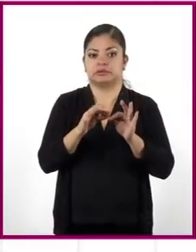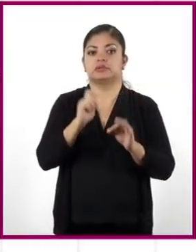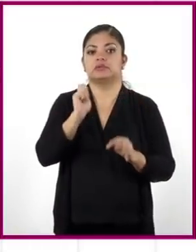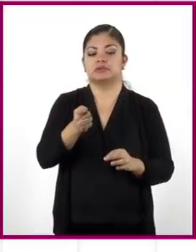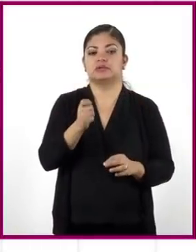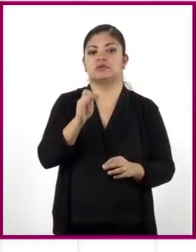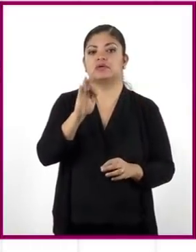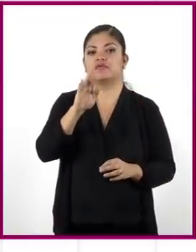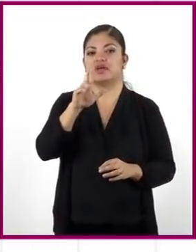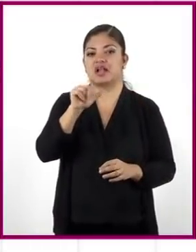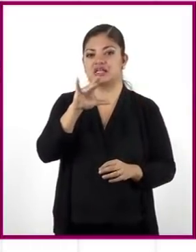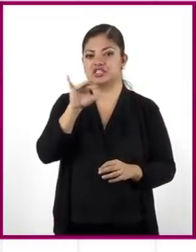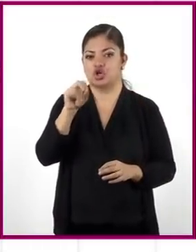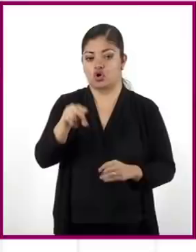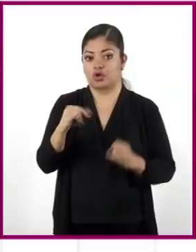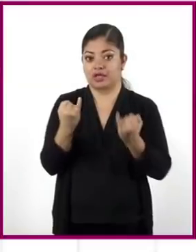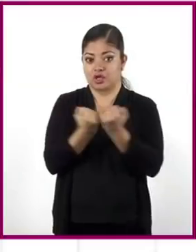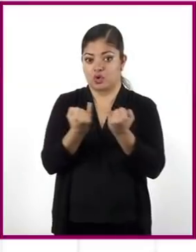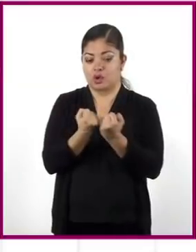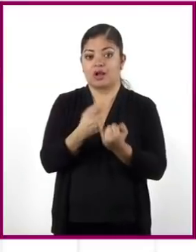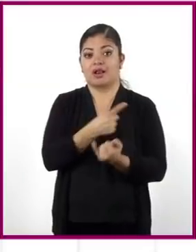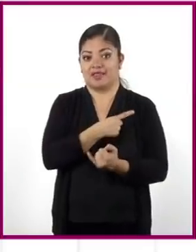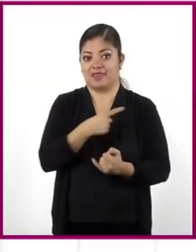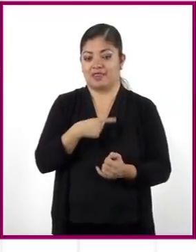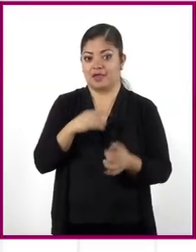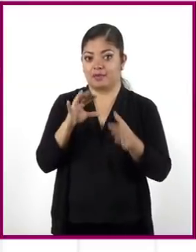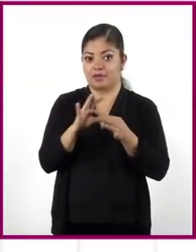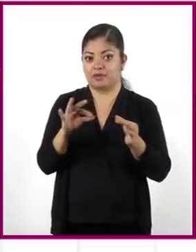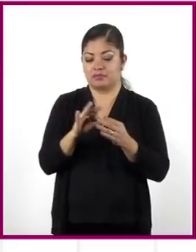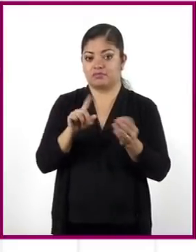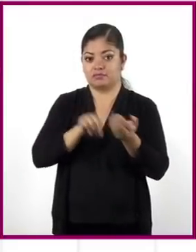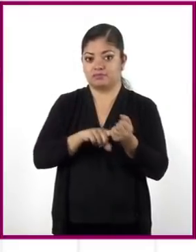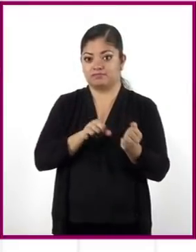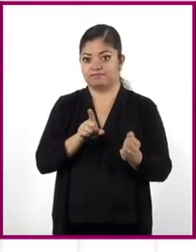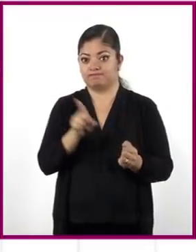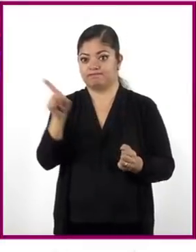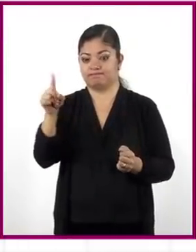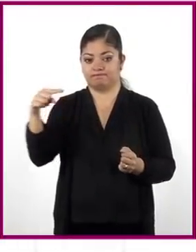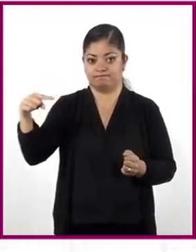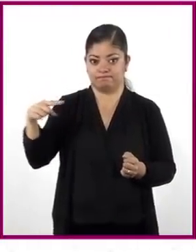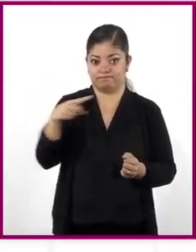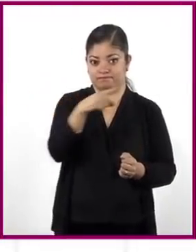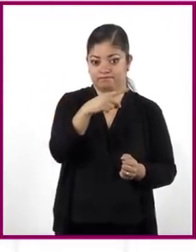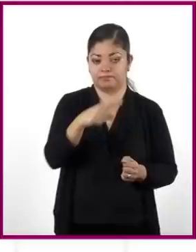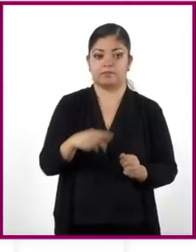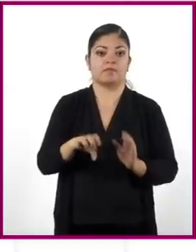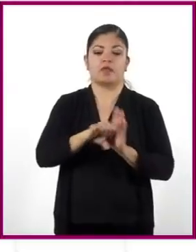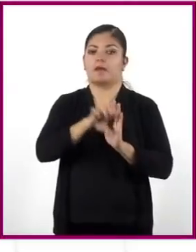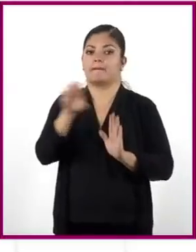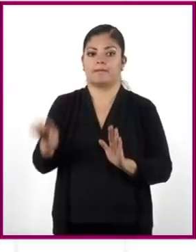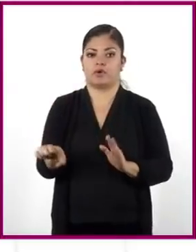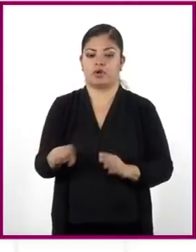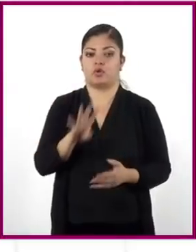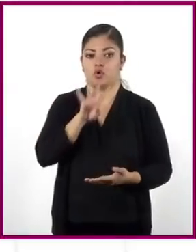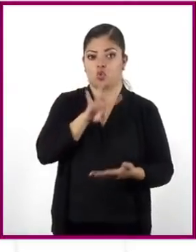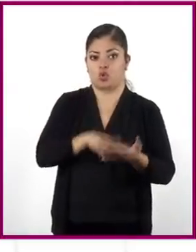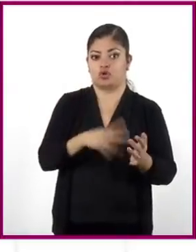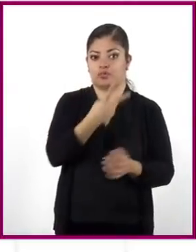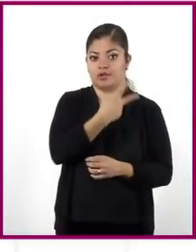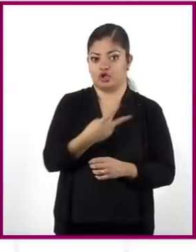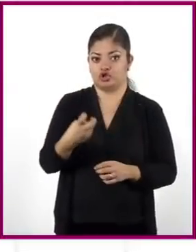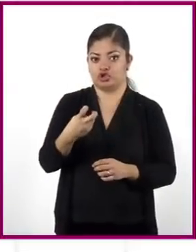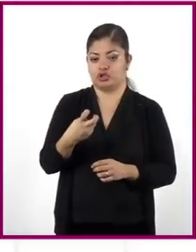fracciones son iguales, se tiene que los productos cruzados también lo son. Es decir, 4200